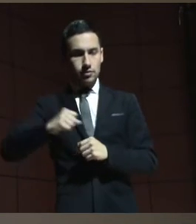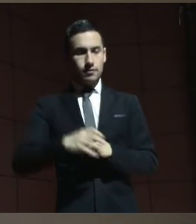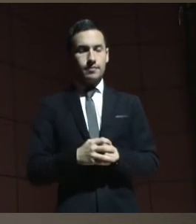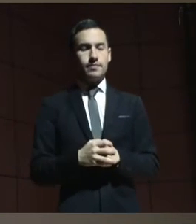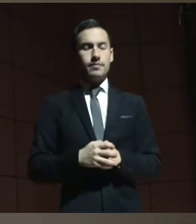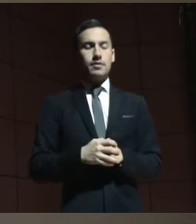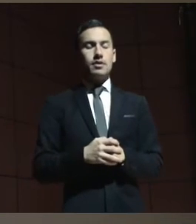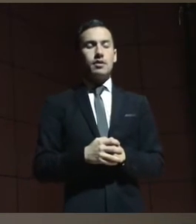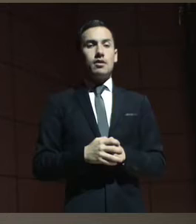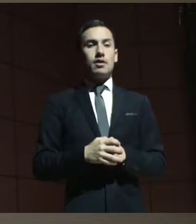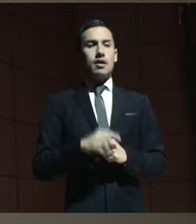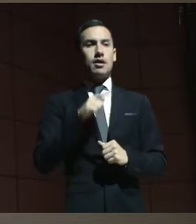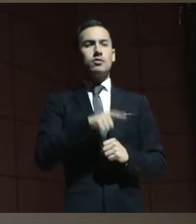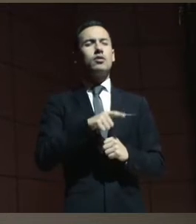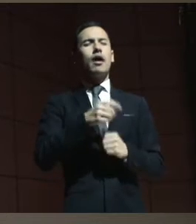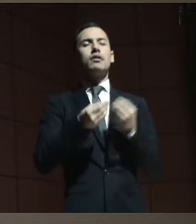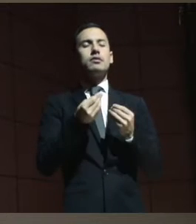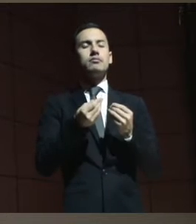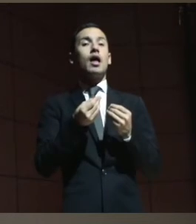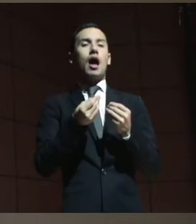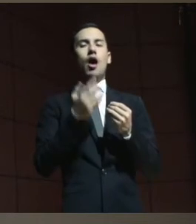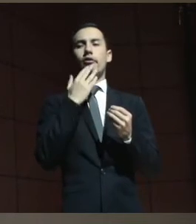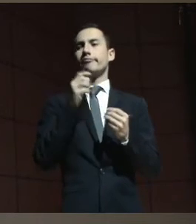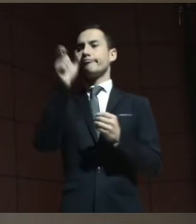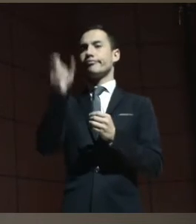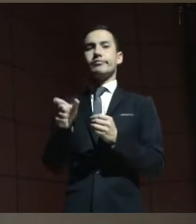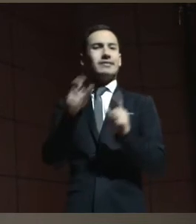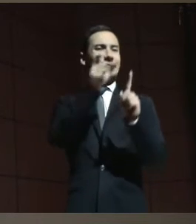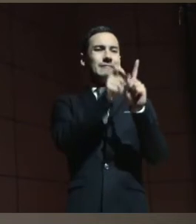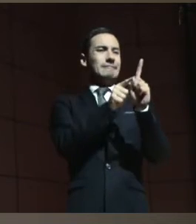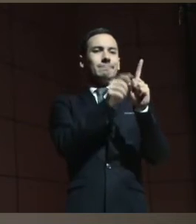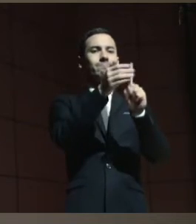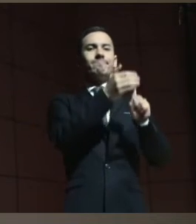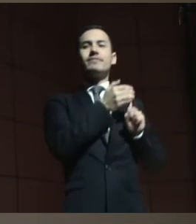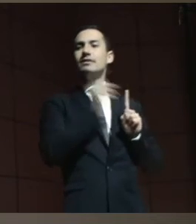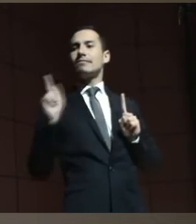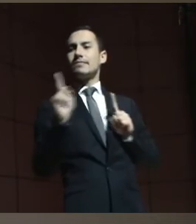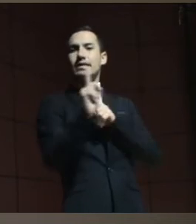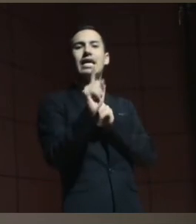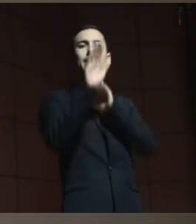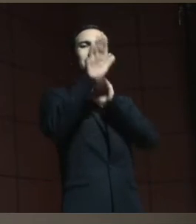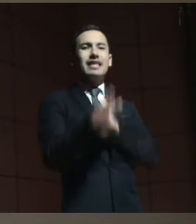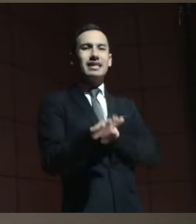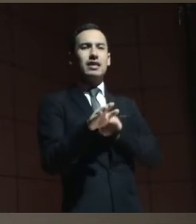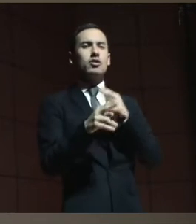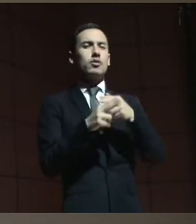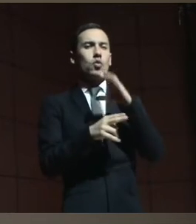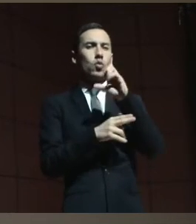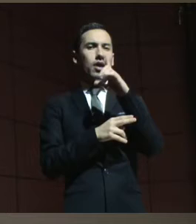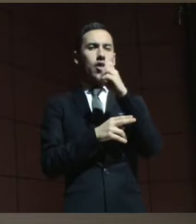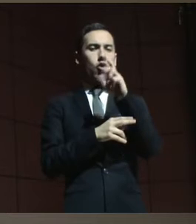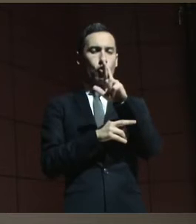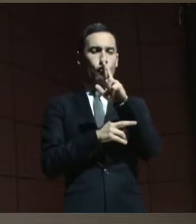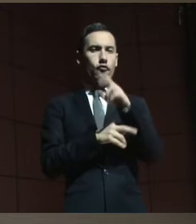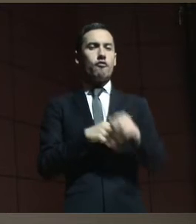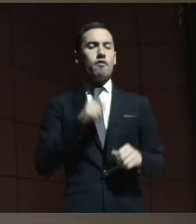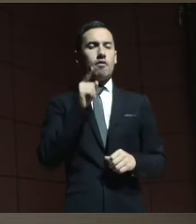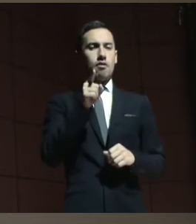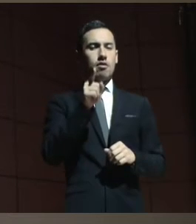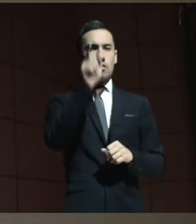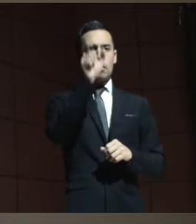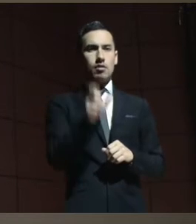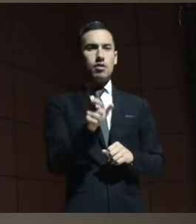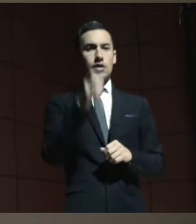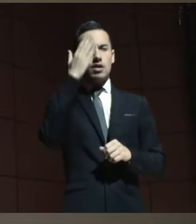función de eso se nombran un representante, un representante curador. ¿Basado en qué? ¿Con qué